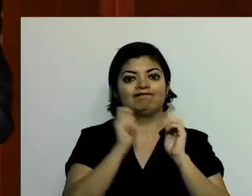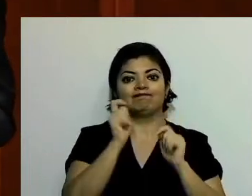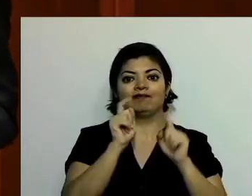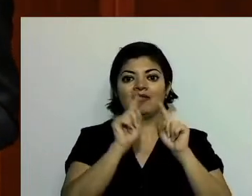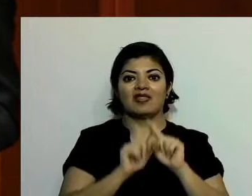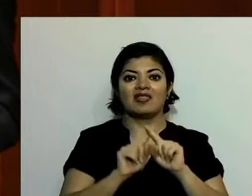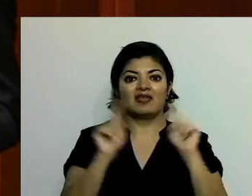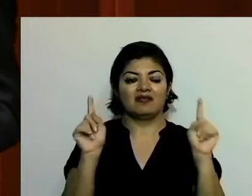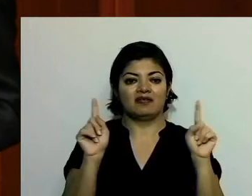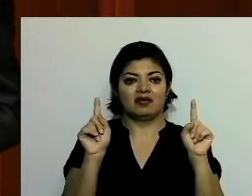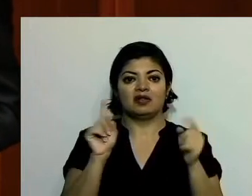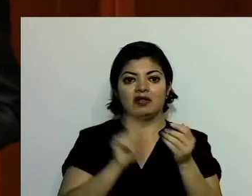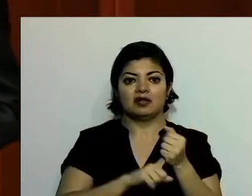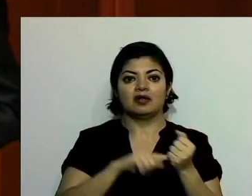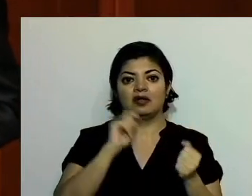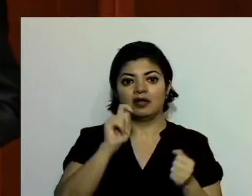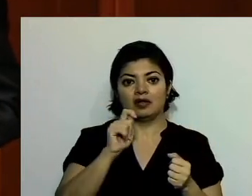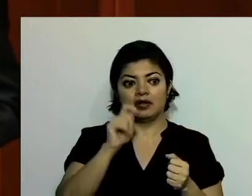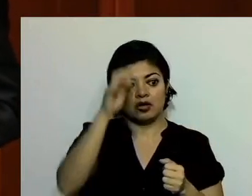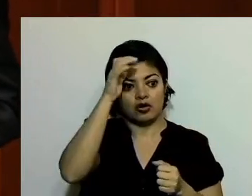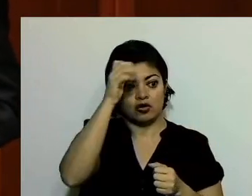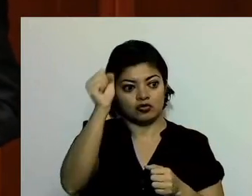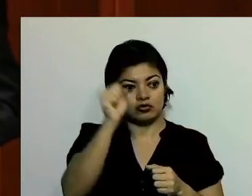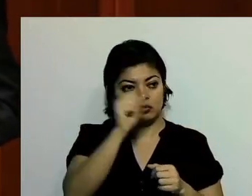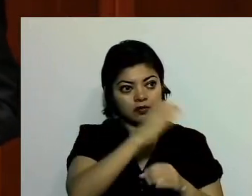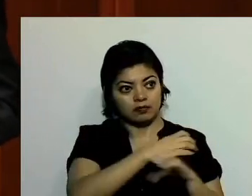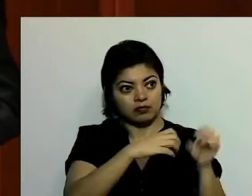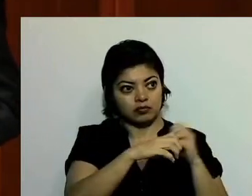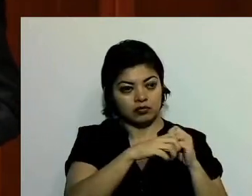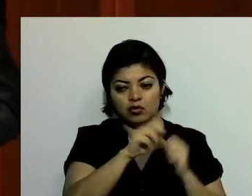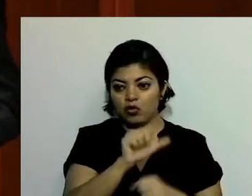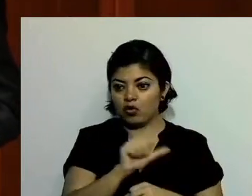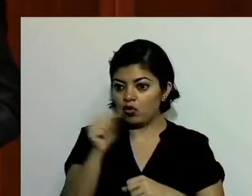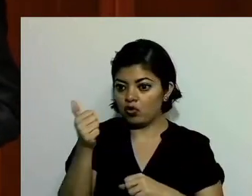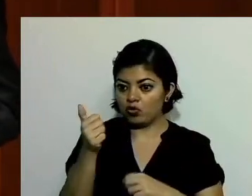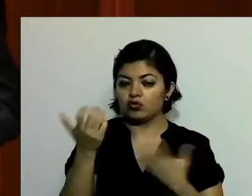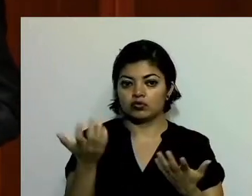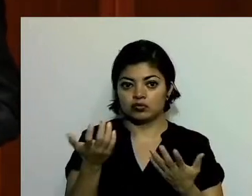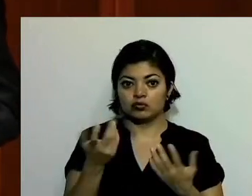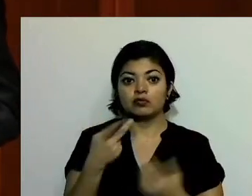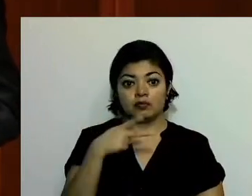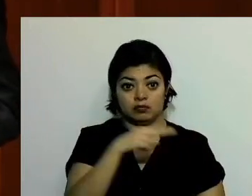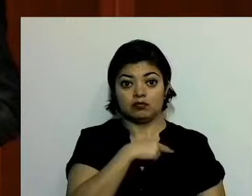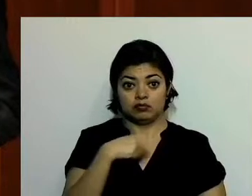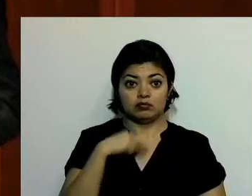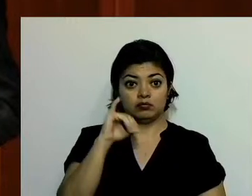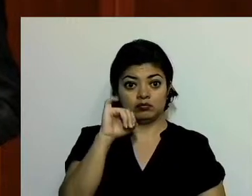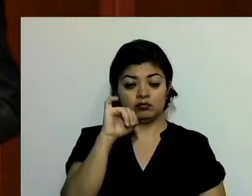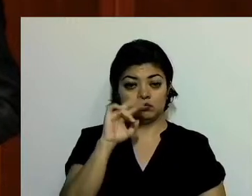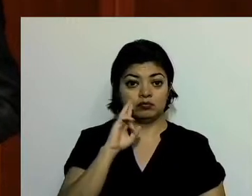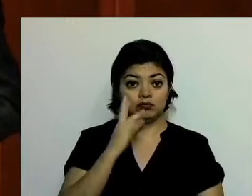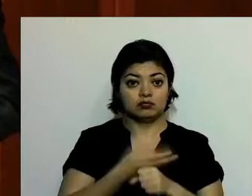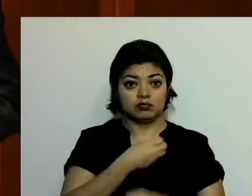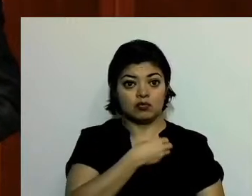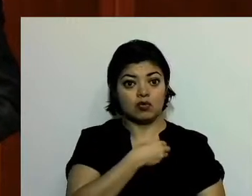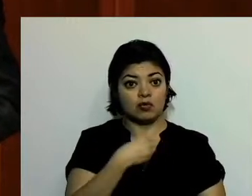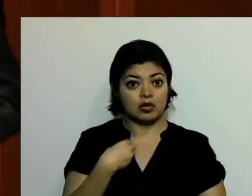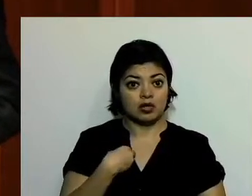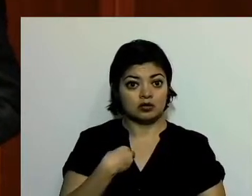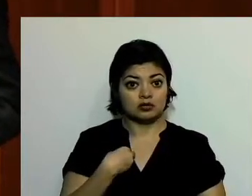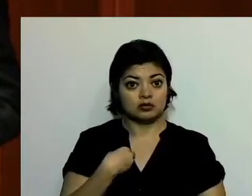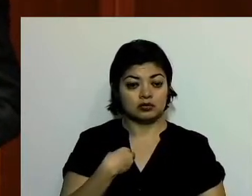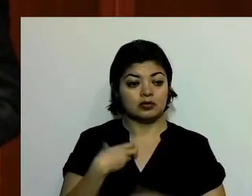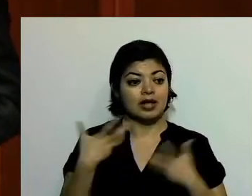un concepto y el otro. No, pero sí estamos nosotros obligados a generar condiciones